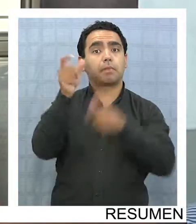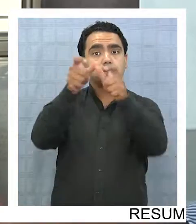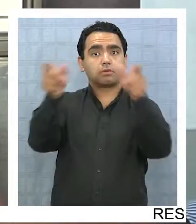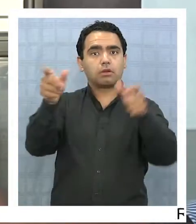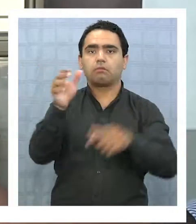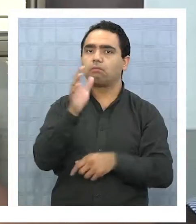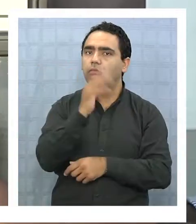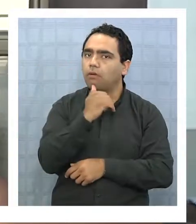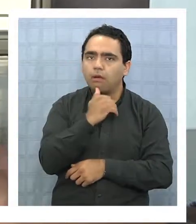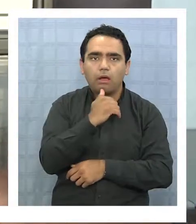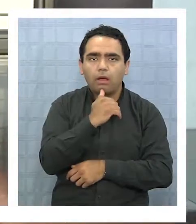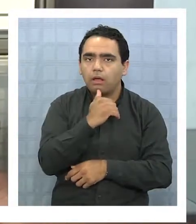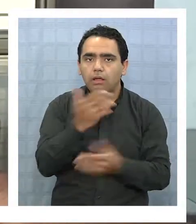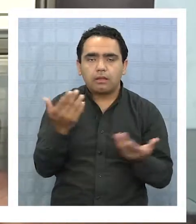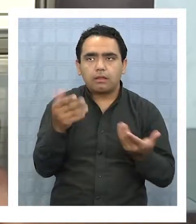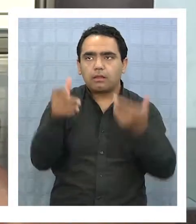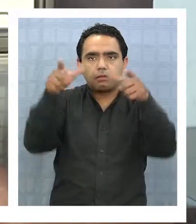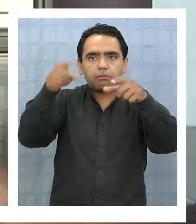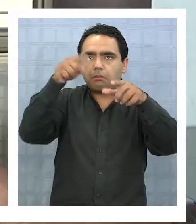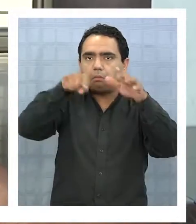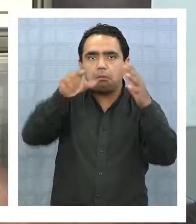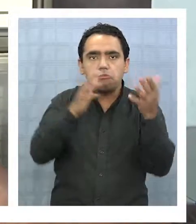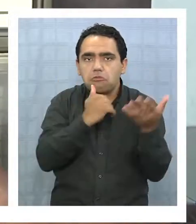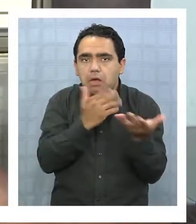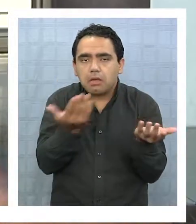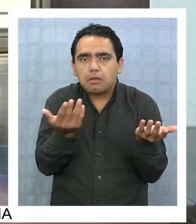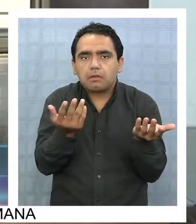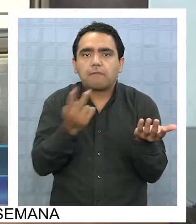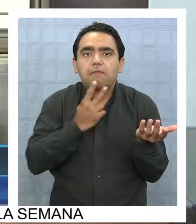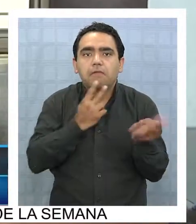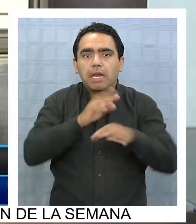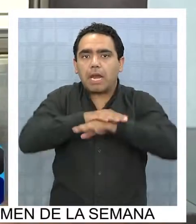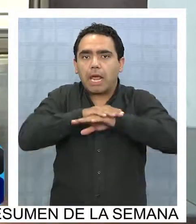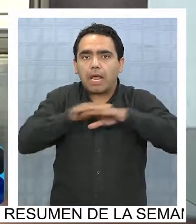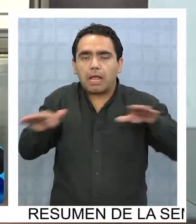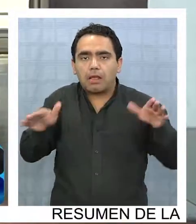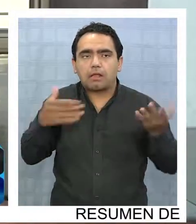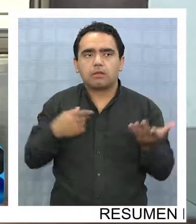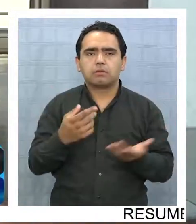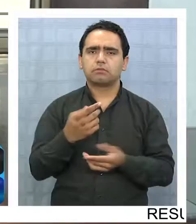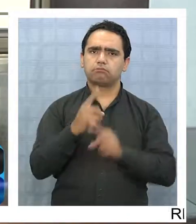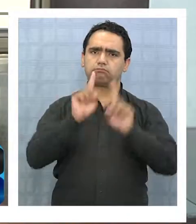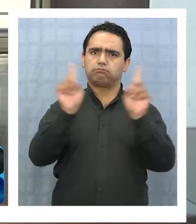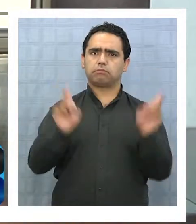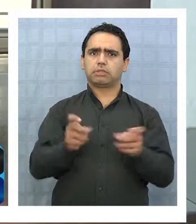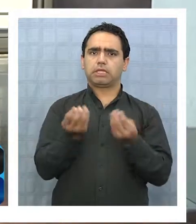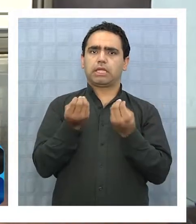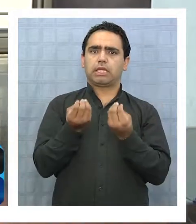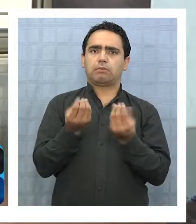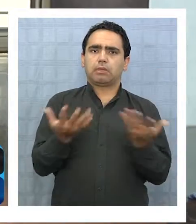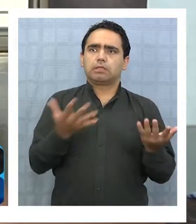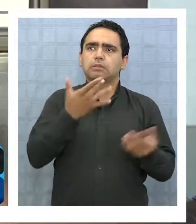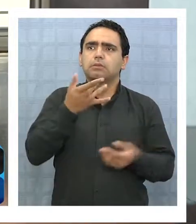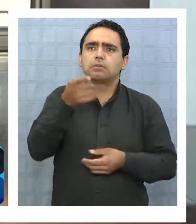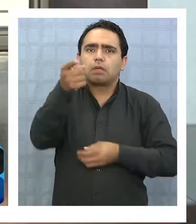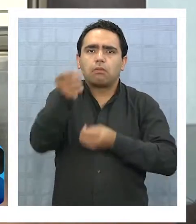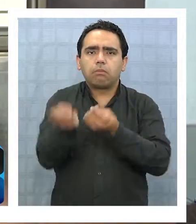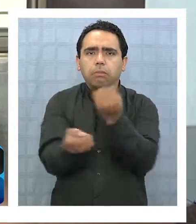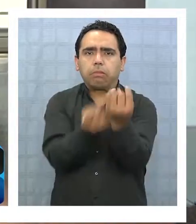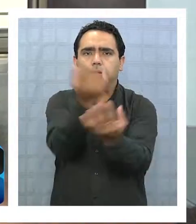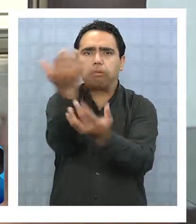del edificio o sea del departamento, ¿no? Y es un poquito la pregunta, ¿qué pasa? ¿Qué pasa?